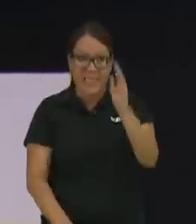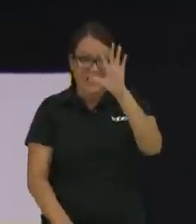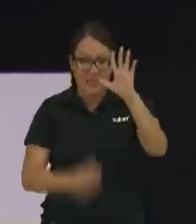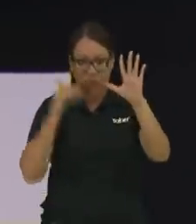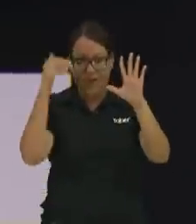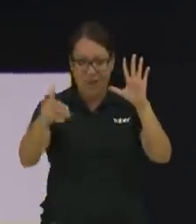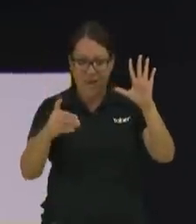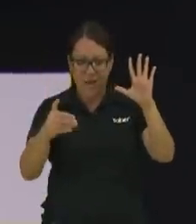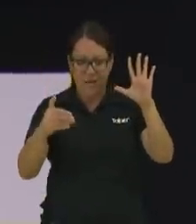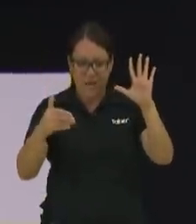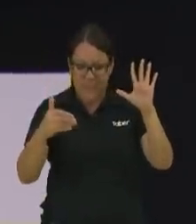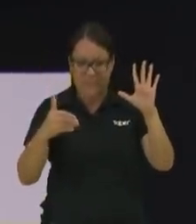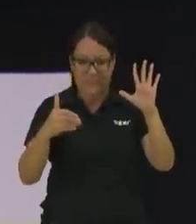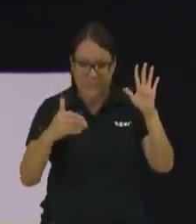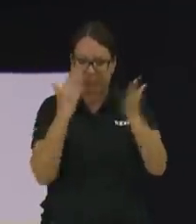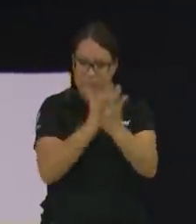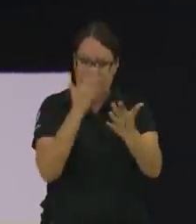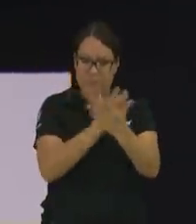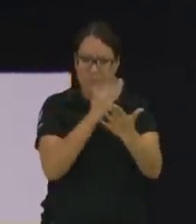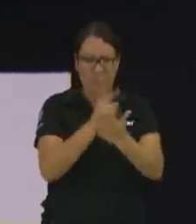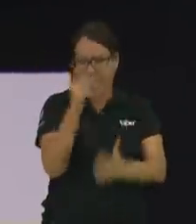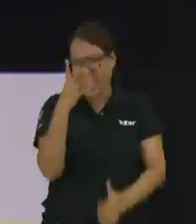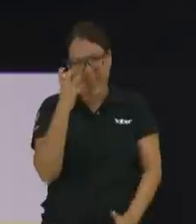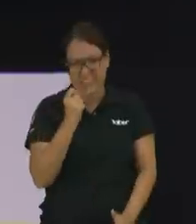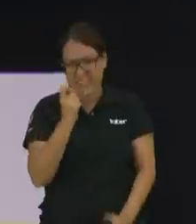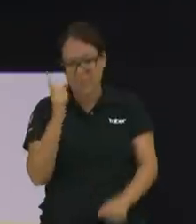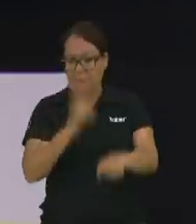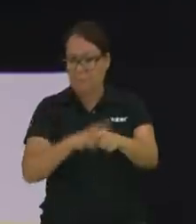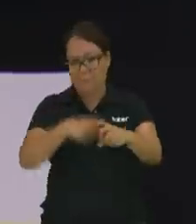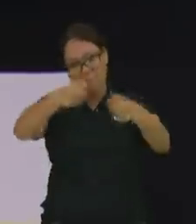para vivir como quieren vivir están perdiendo el tiempo